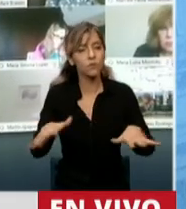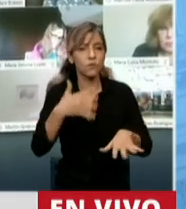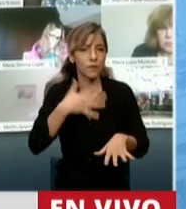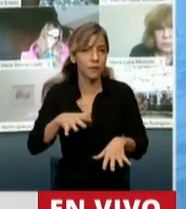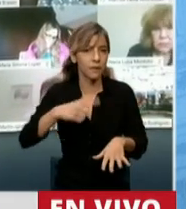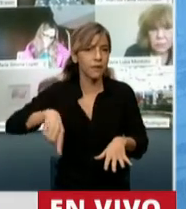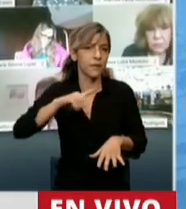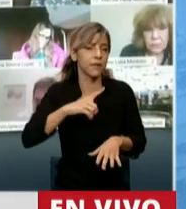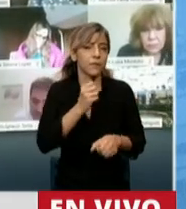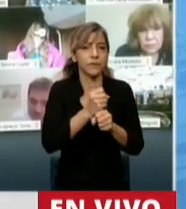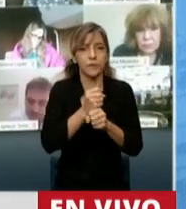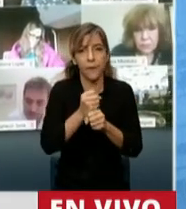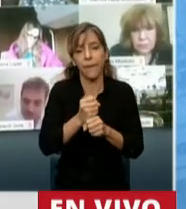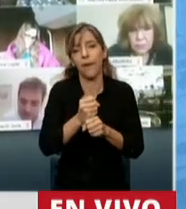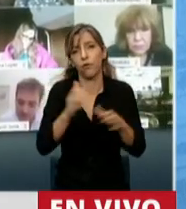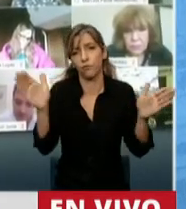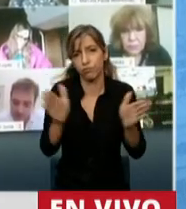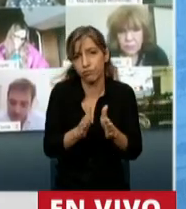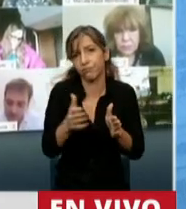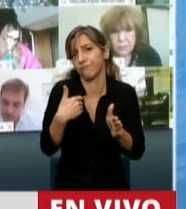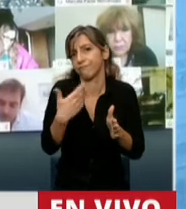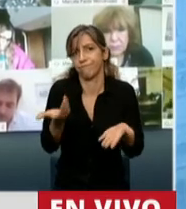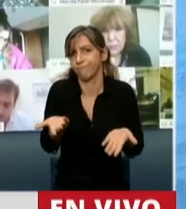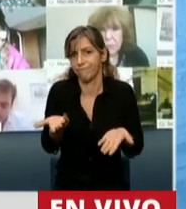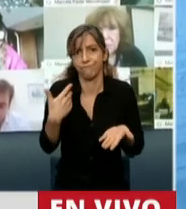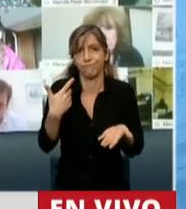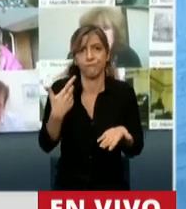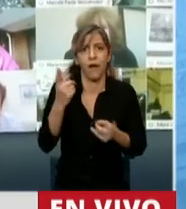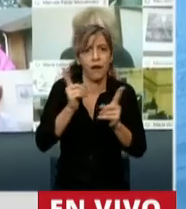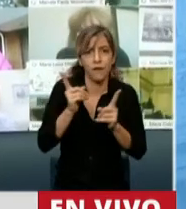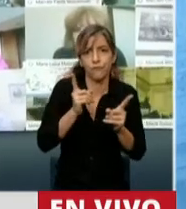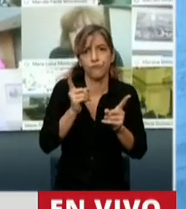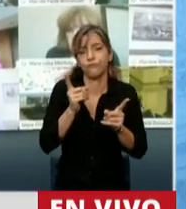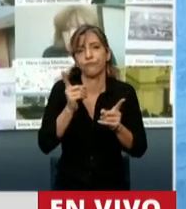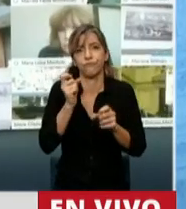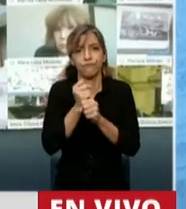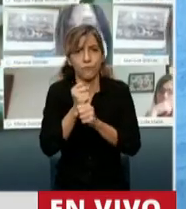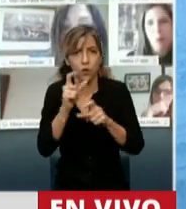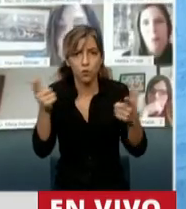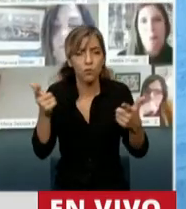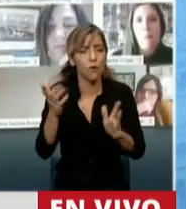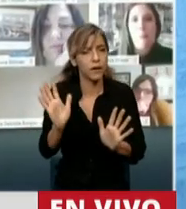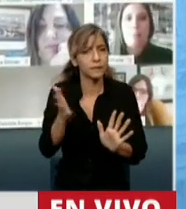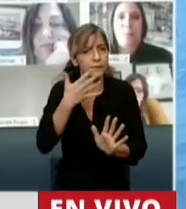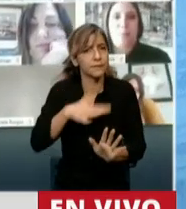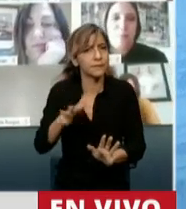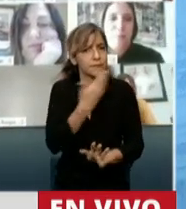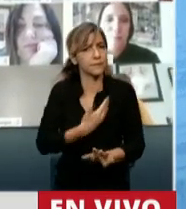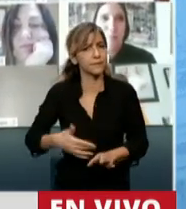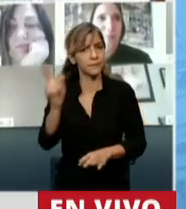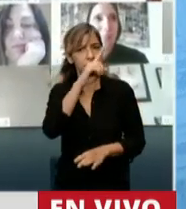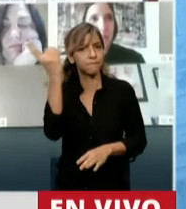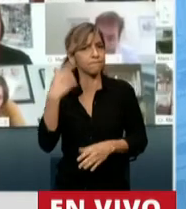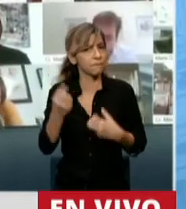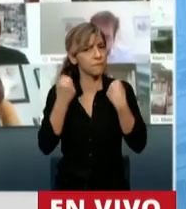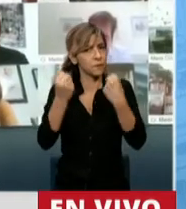empleo, el enorme esfuerzo que está haciendo el Estado Nacional para contener a todos los que están